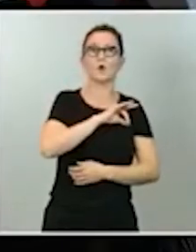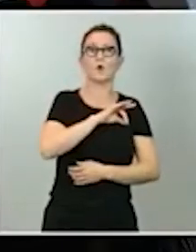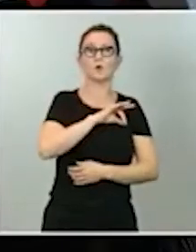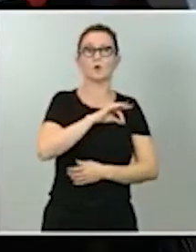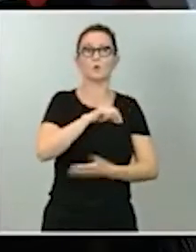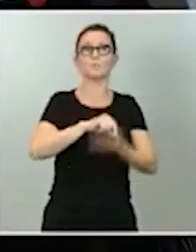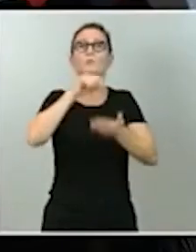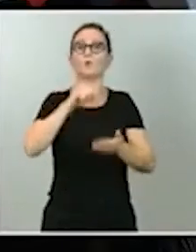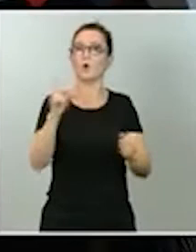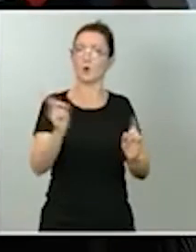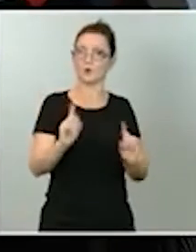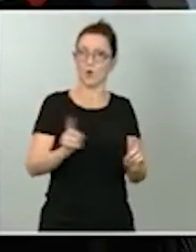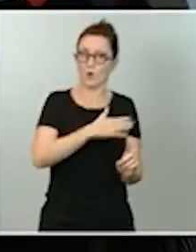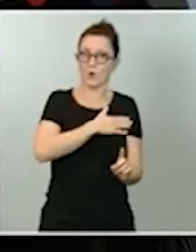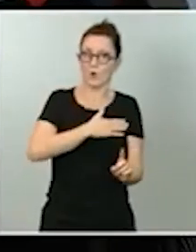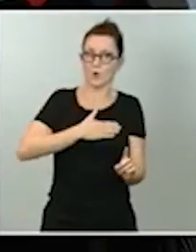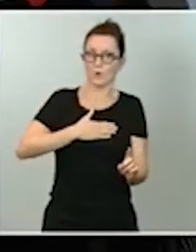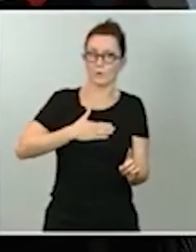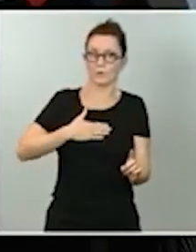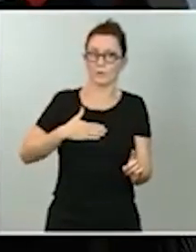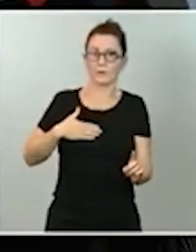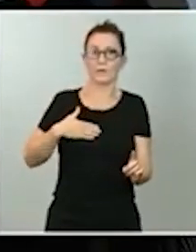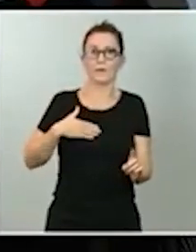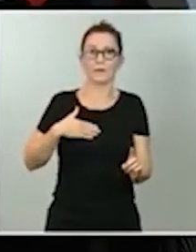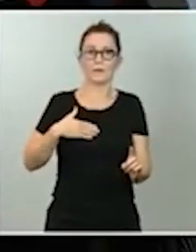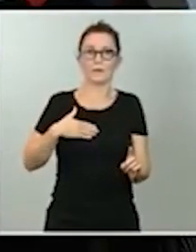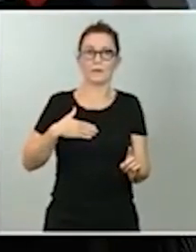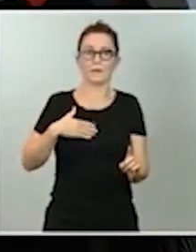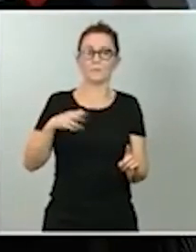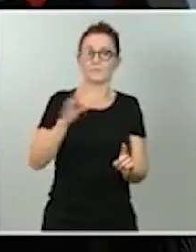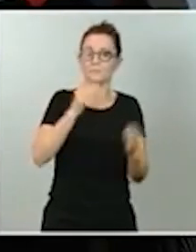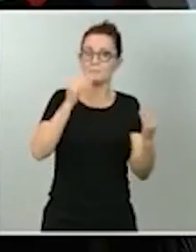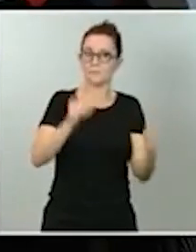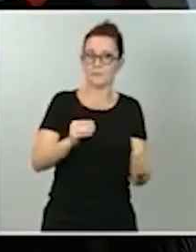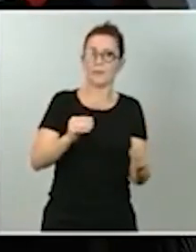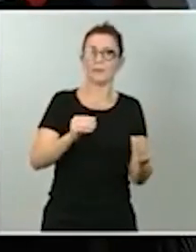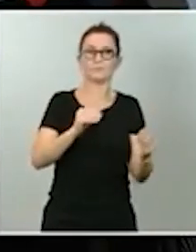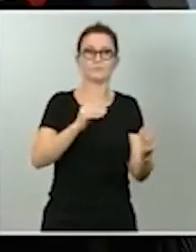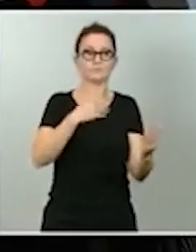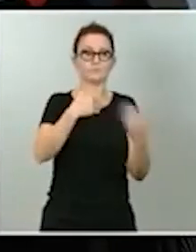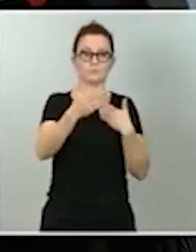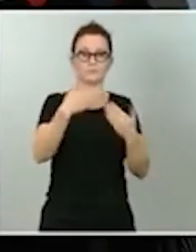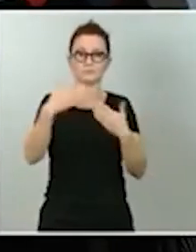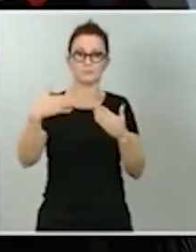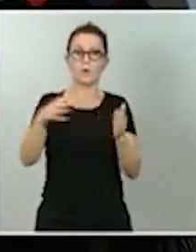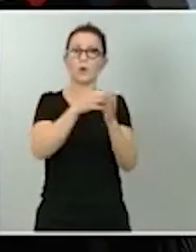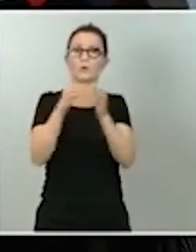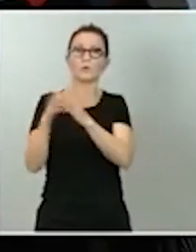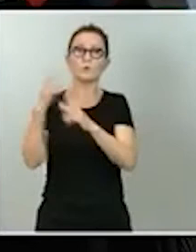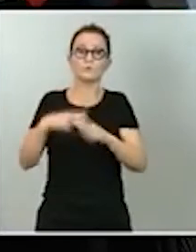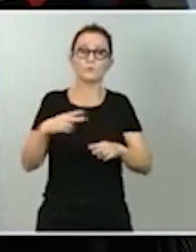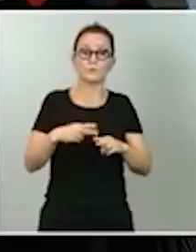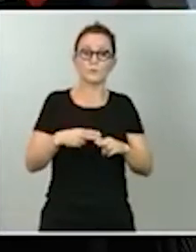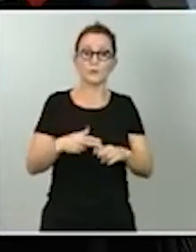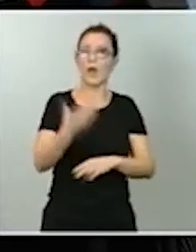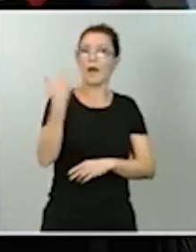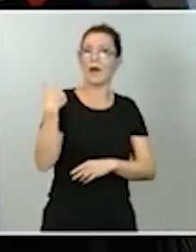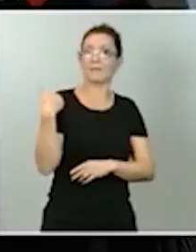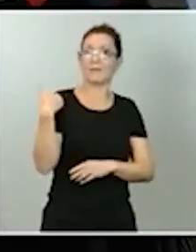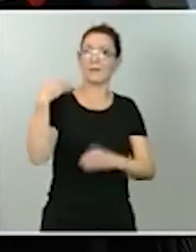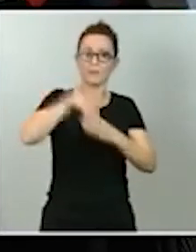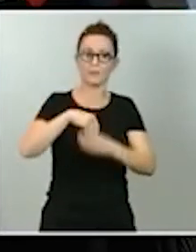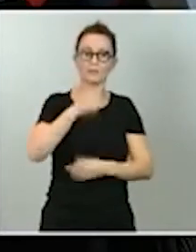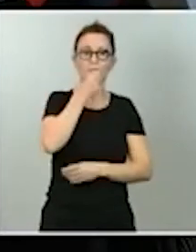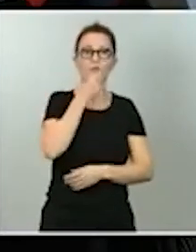que se están manteniendo conversaciones con los grupos políticos, pero ayer nos decían desde el PSOE que habría una mayoría